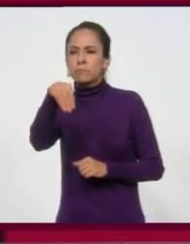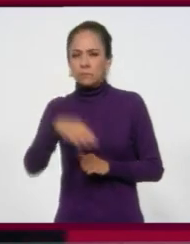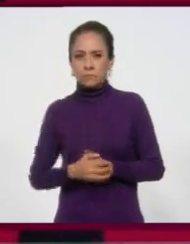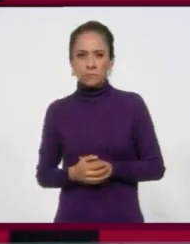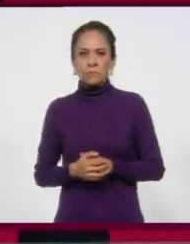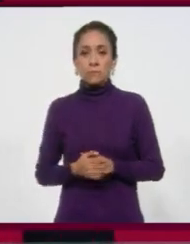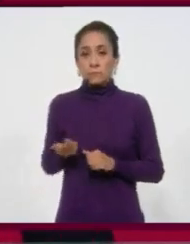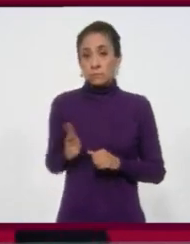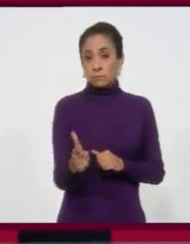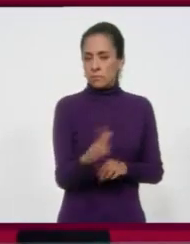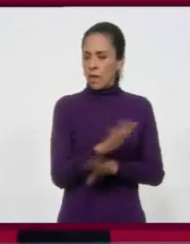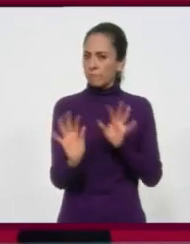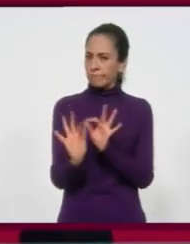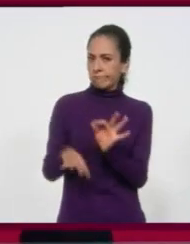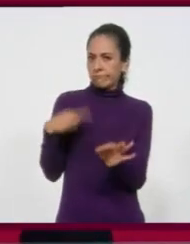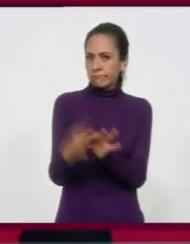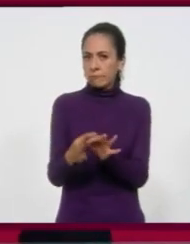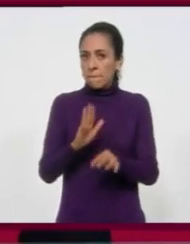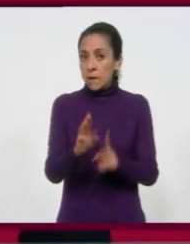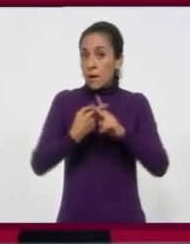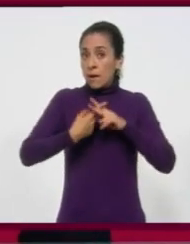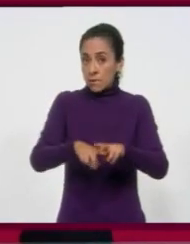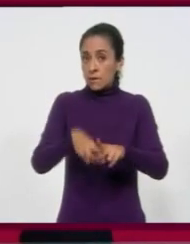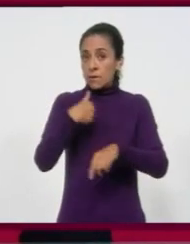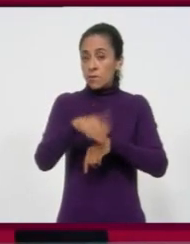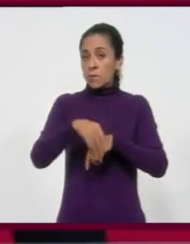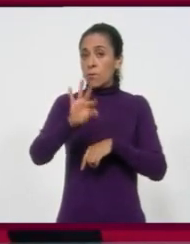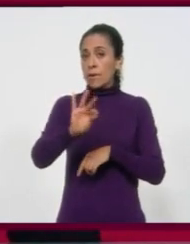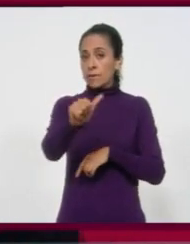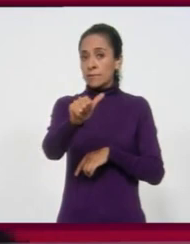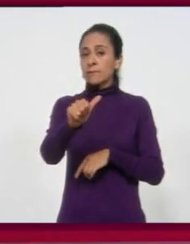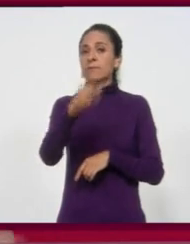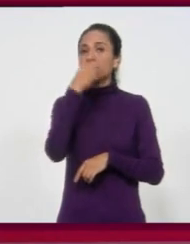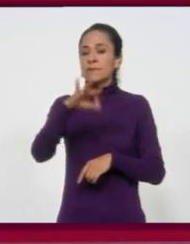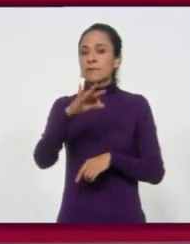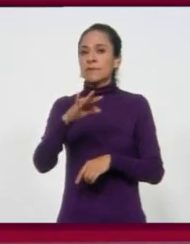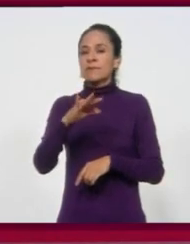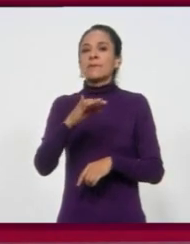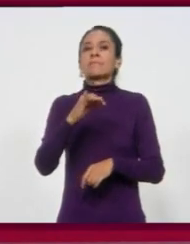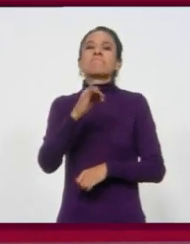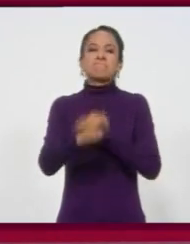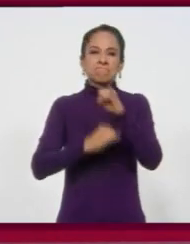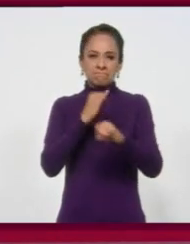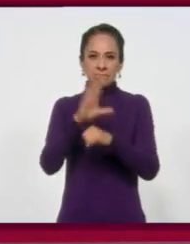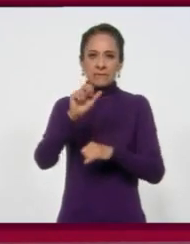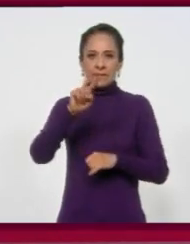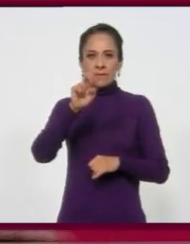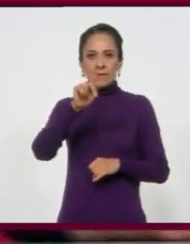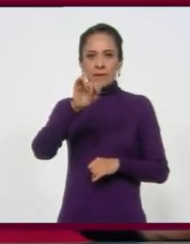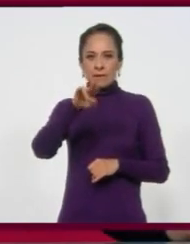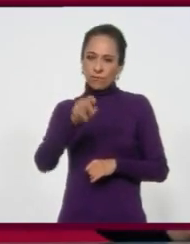En Guanajuato está todo listo para que este miércoles inicie la edición 46 del Cervantino y Miguel de la Cruz nos tiene los detalles, vamos con él.